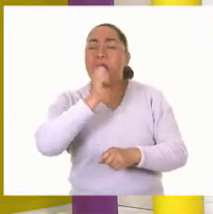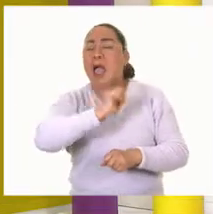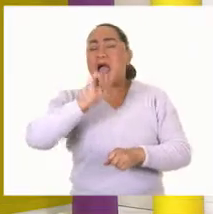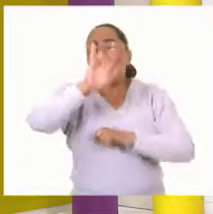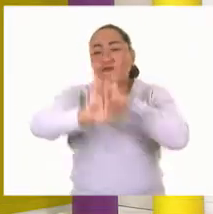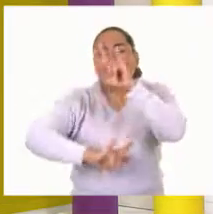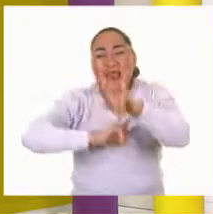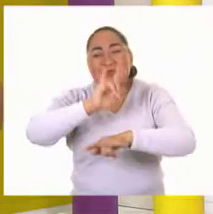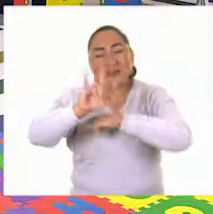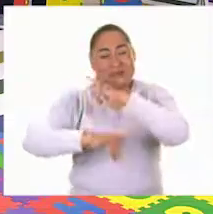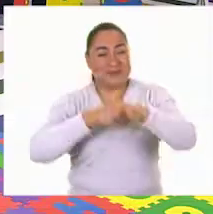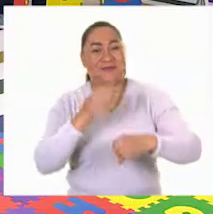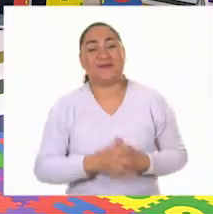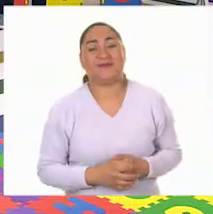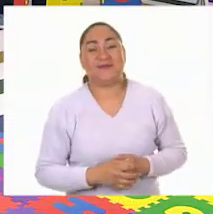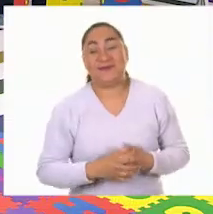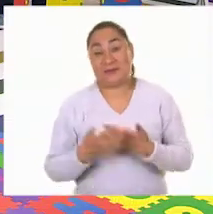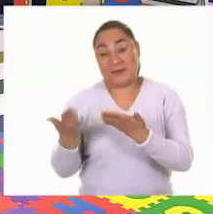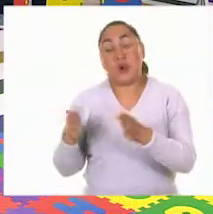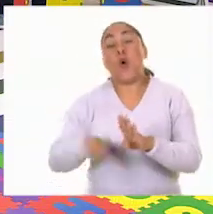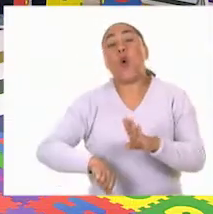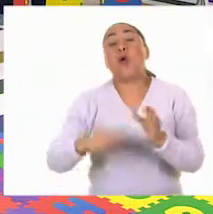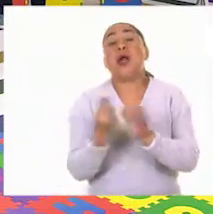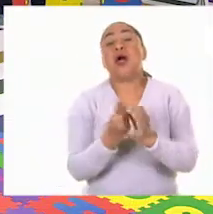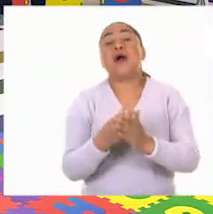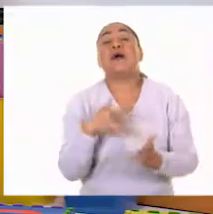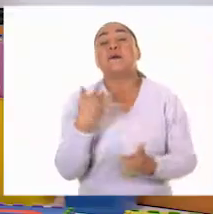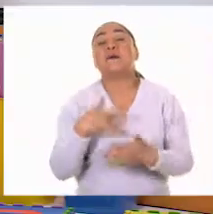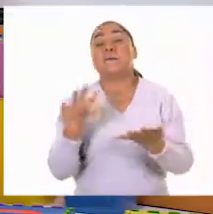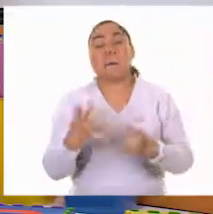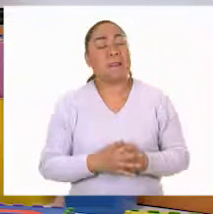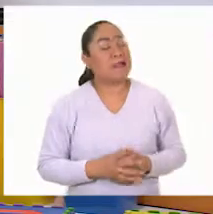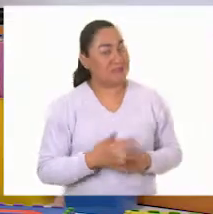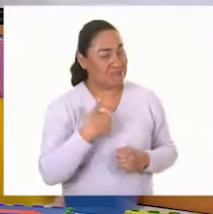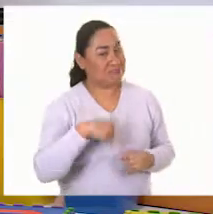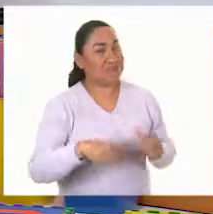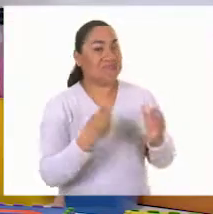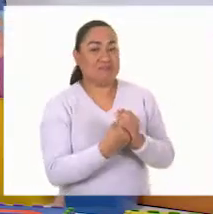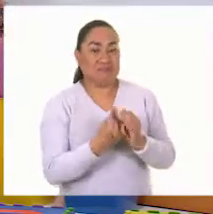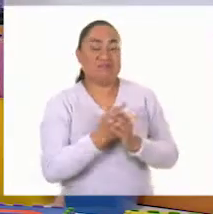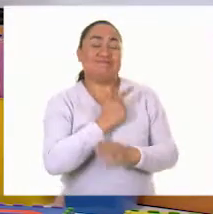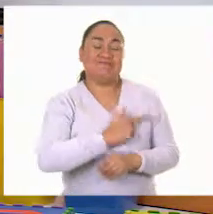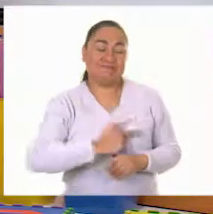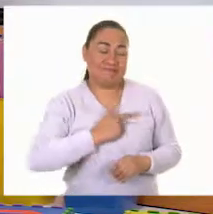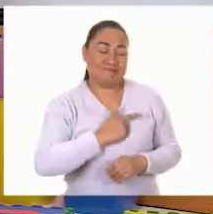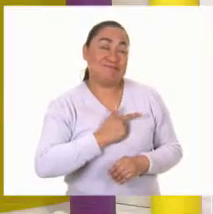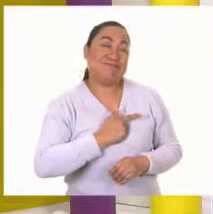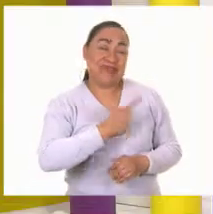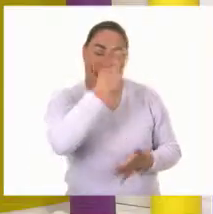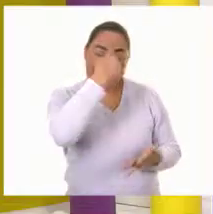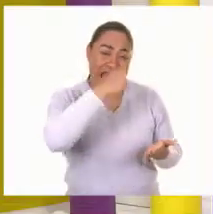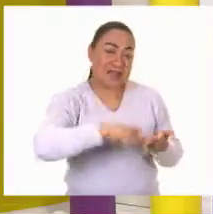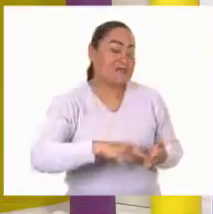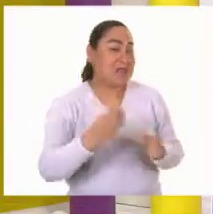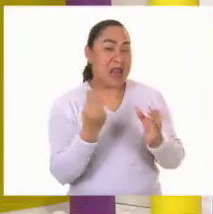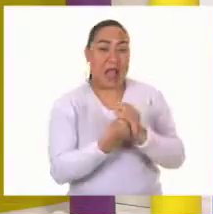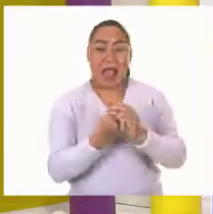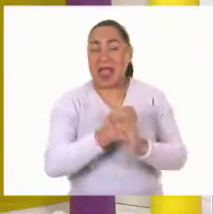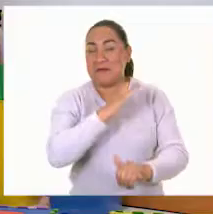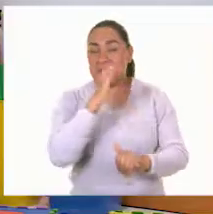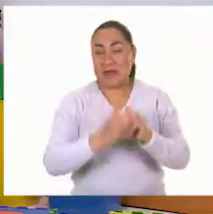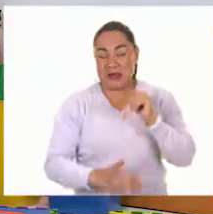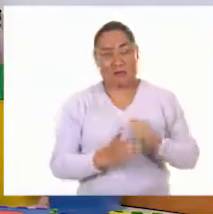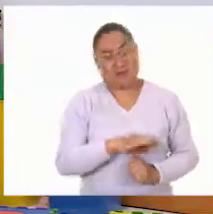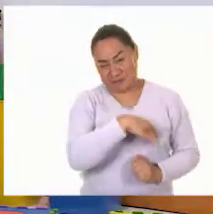fiesta del pueblo Erick qué te pareció la clase me encantó la clase pero qué crees ya se nos acabó estuvo excelente quieres